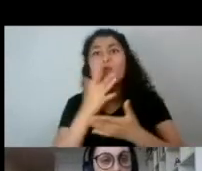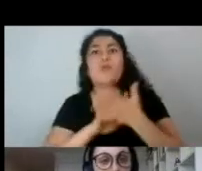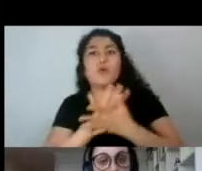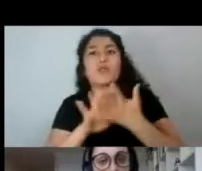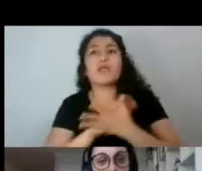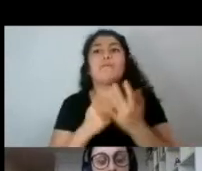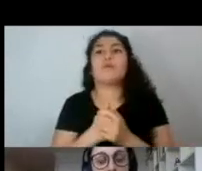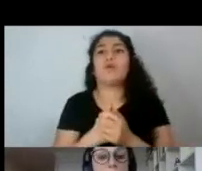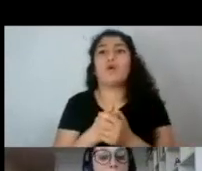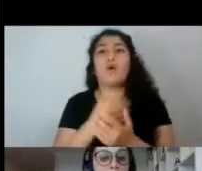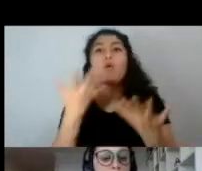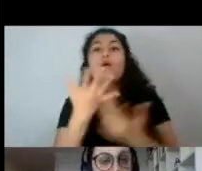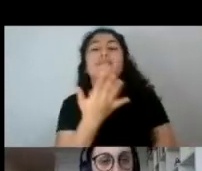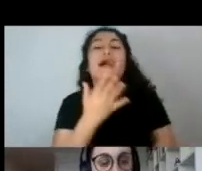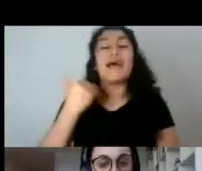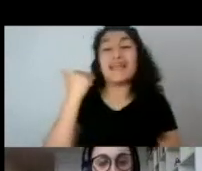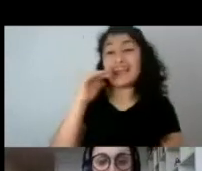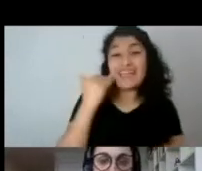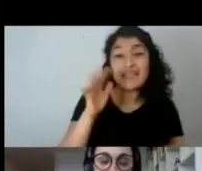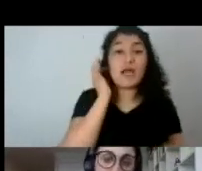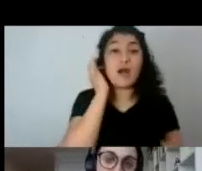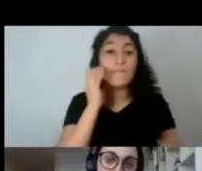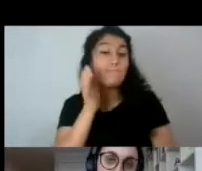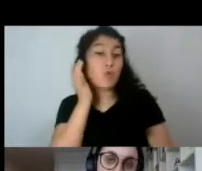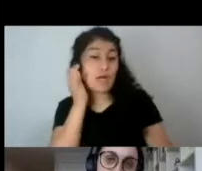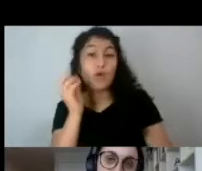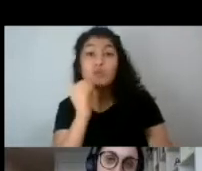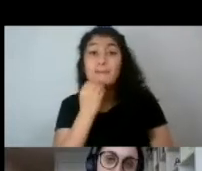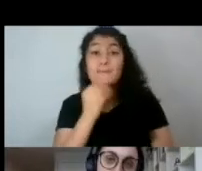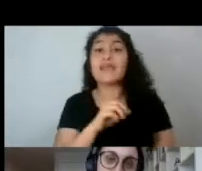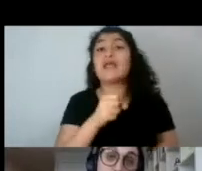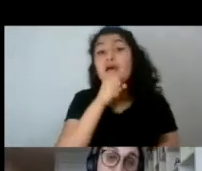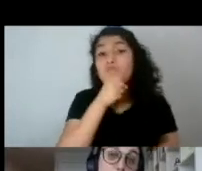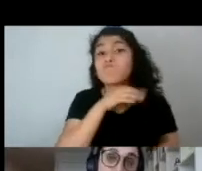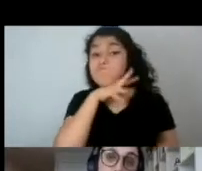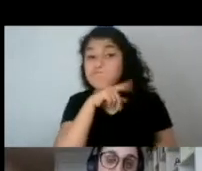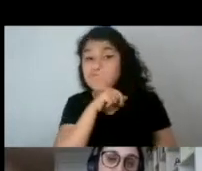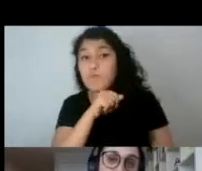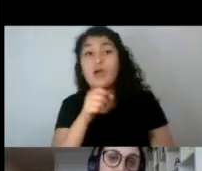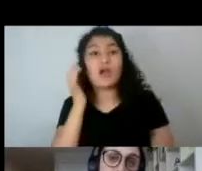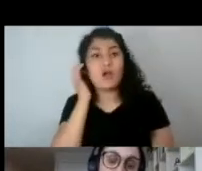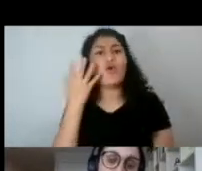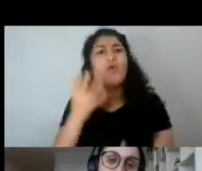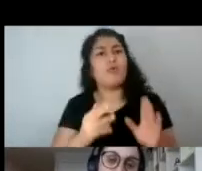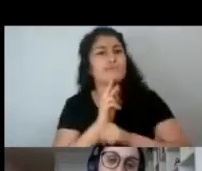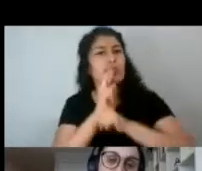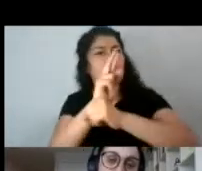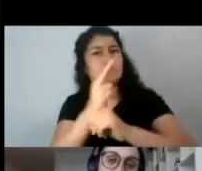mujeres o ancianas son representadas en las tapas de estas novelas? ¿Y cómo son representadas?